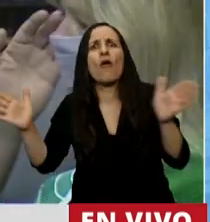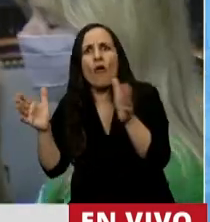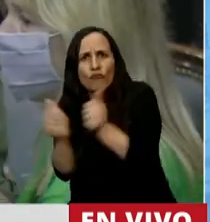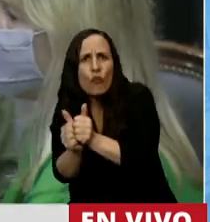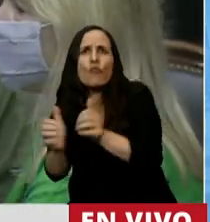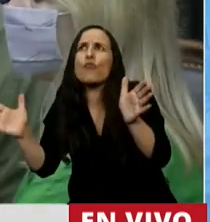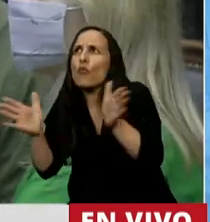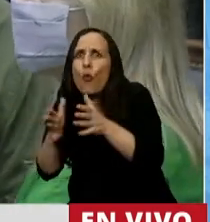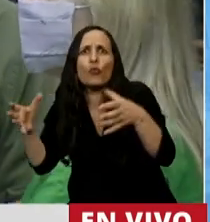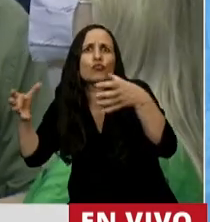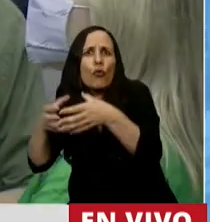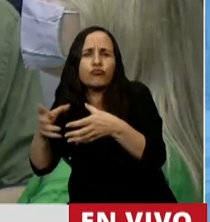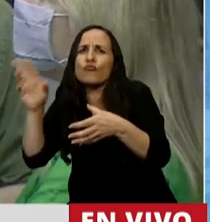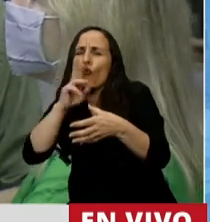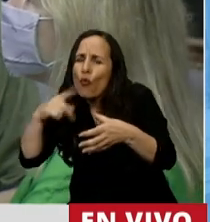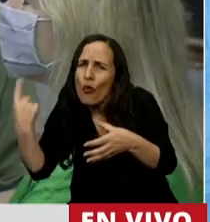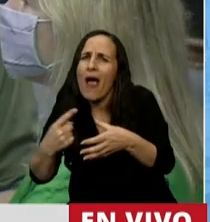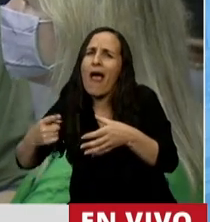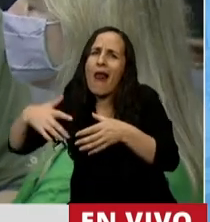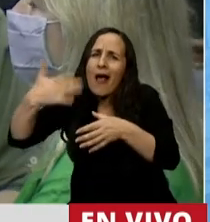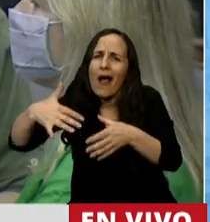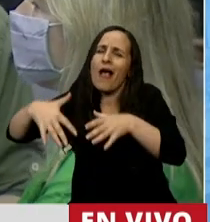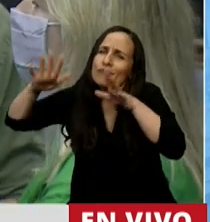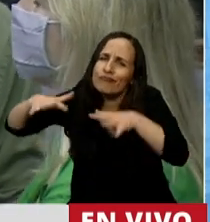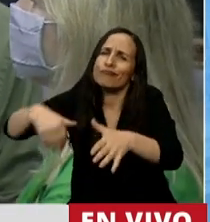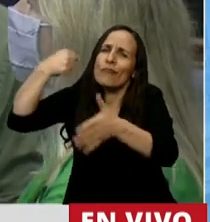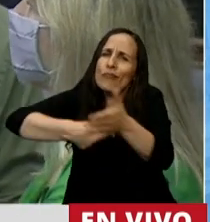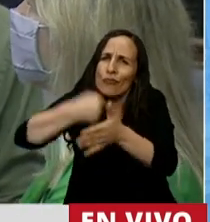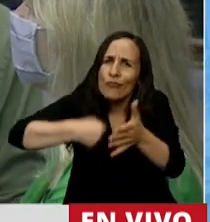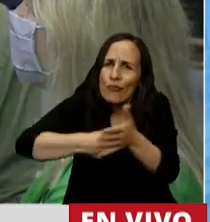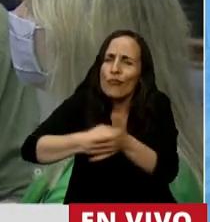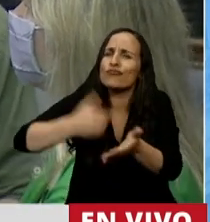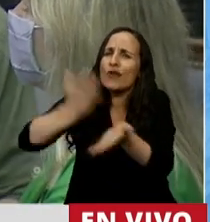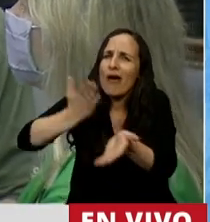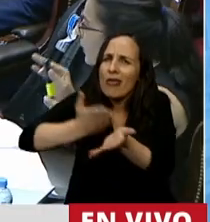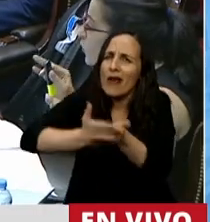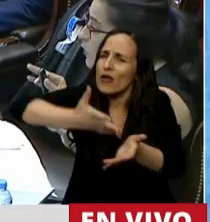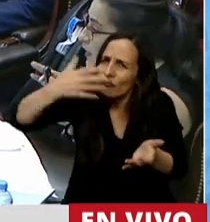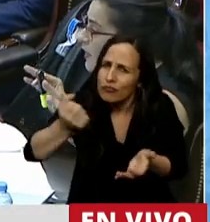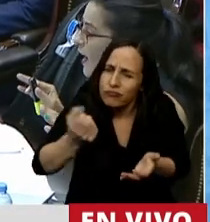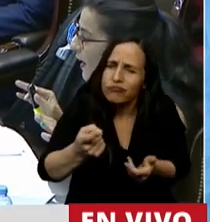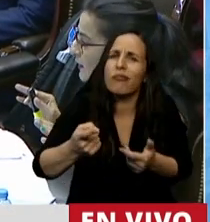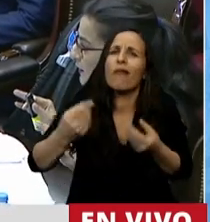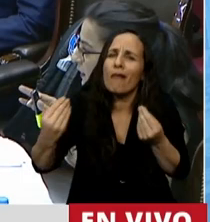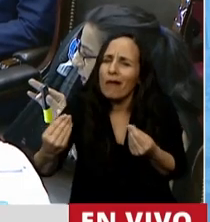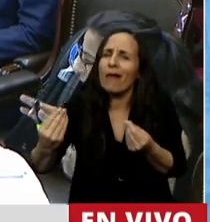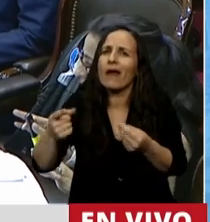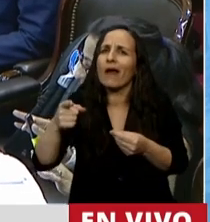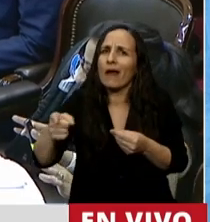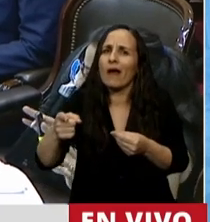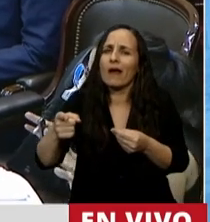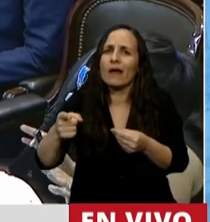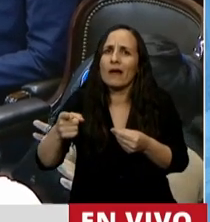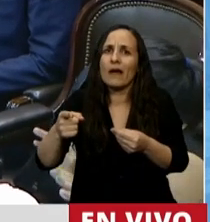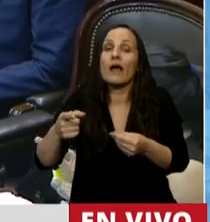cada una de las calles salió a luchar y a defender sus derechos y la posibilidad de